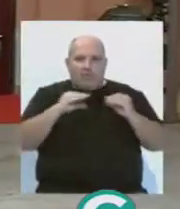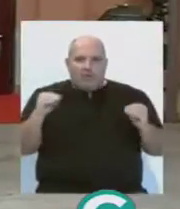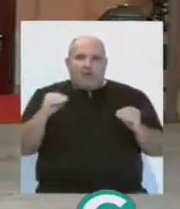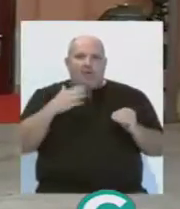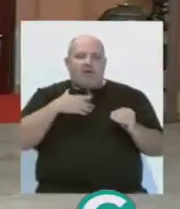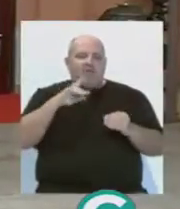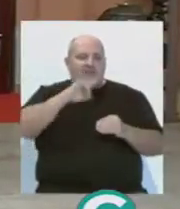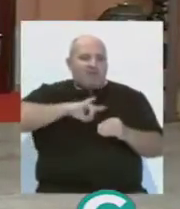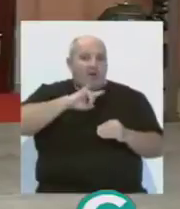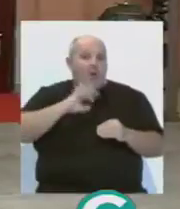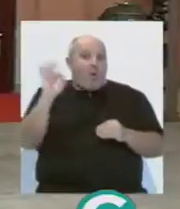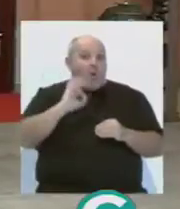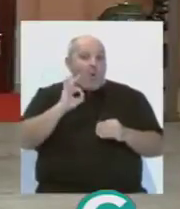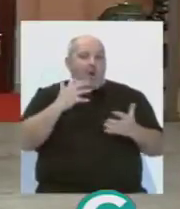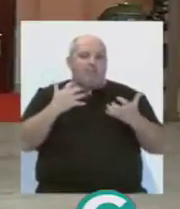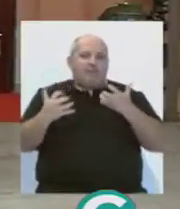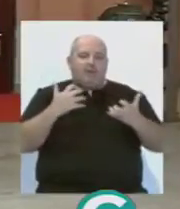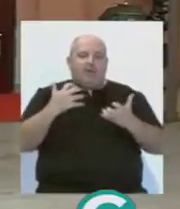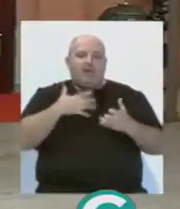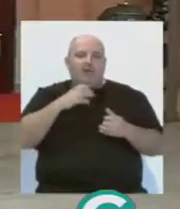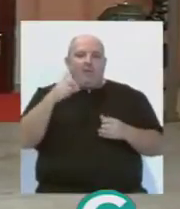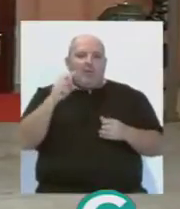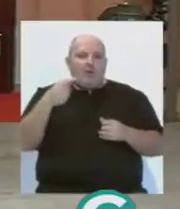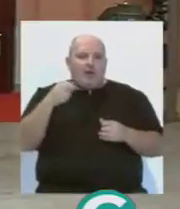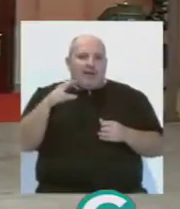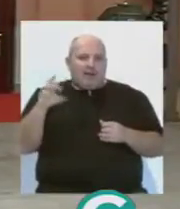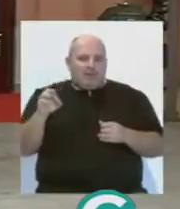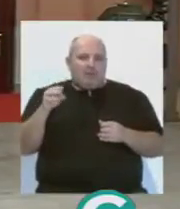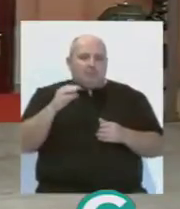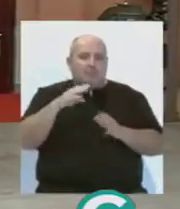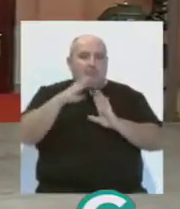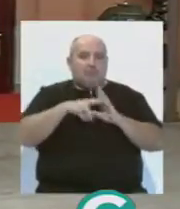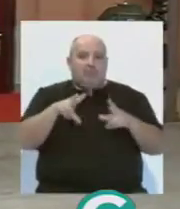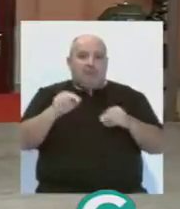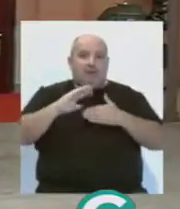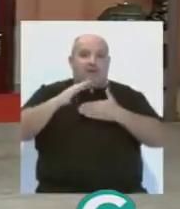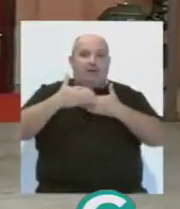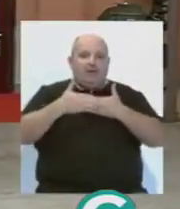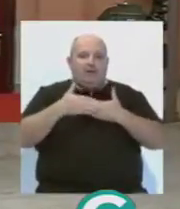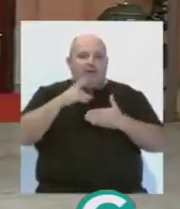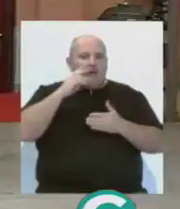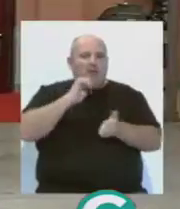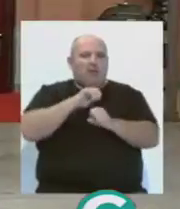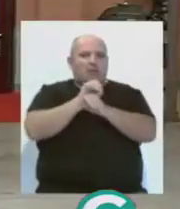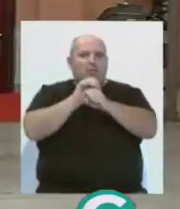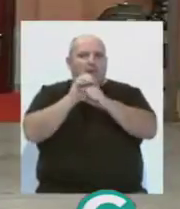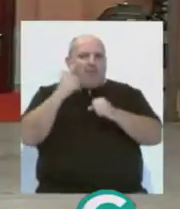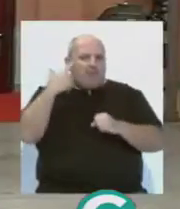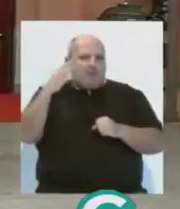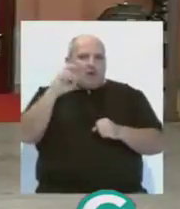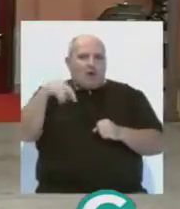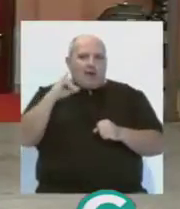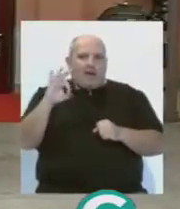en El Falla o el espectáculo de baile de Eduardo Guerrero. La programación concluirá con la inauguración de la escultura de Mariana Cornejo